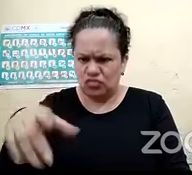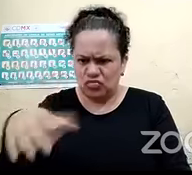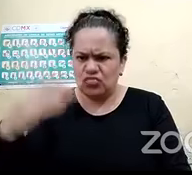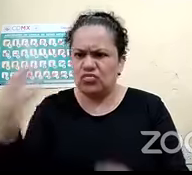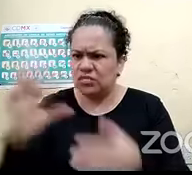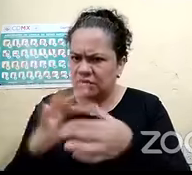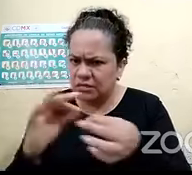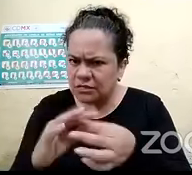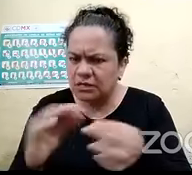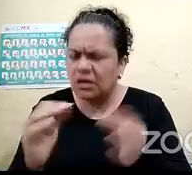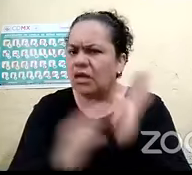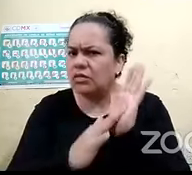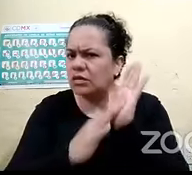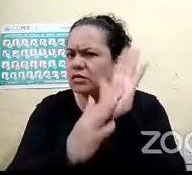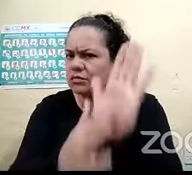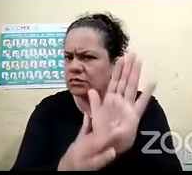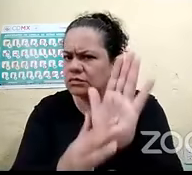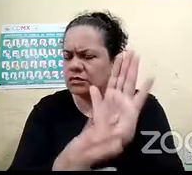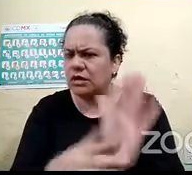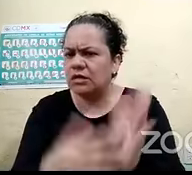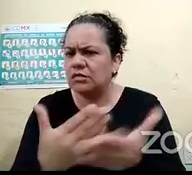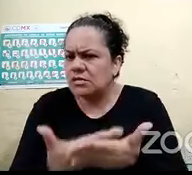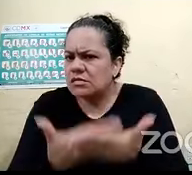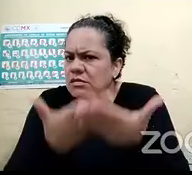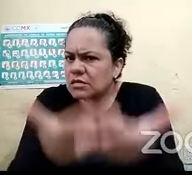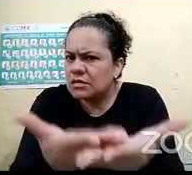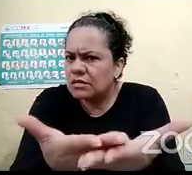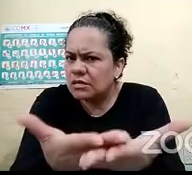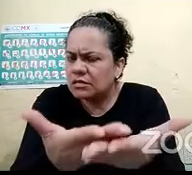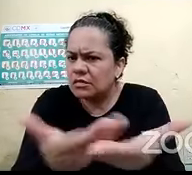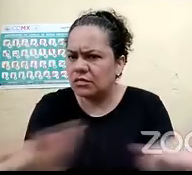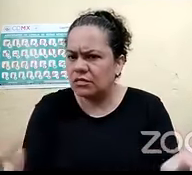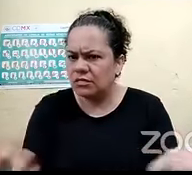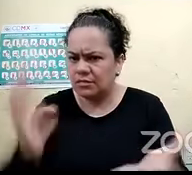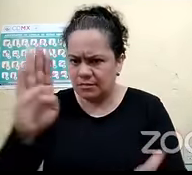en braille para que ustedes también les ayude a estar como repasando sobre el tema